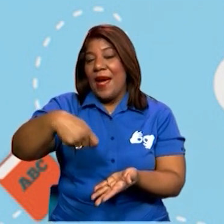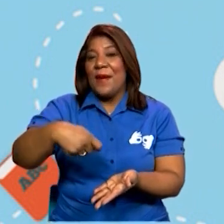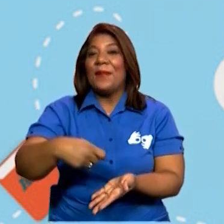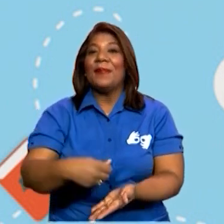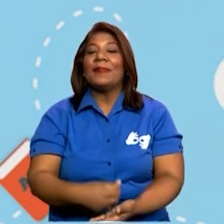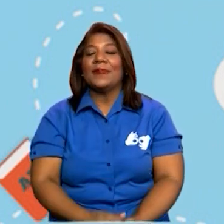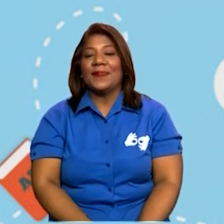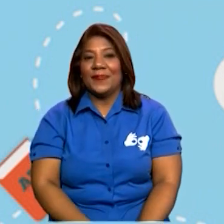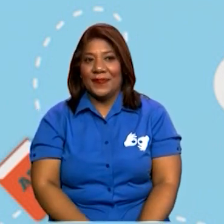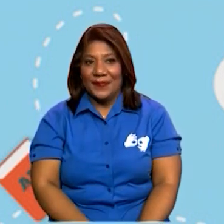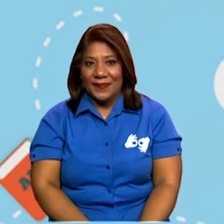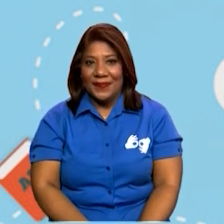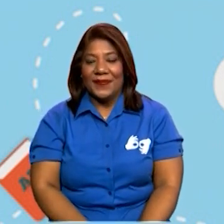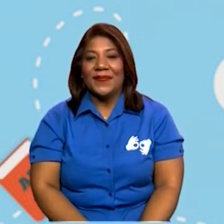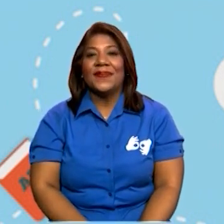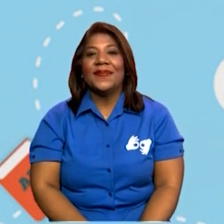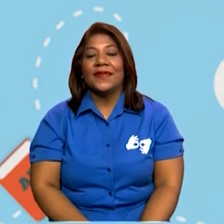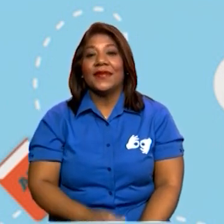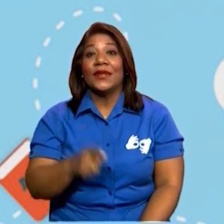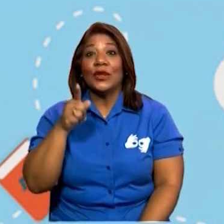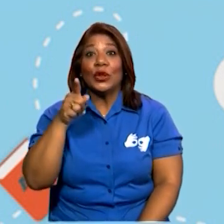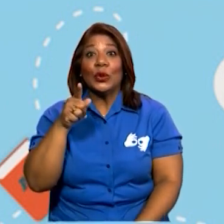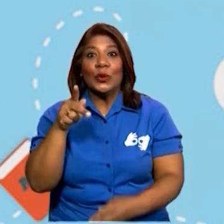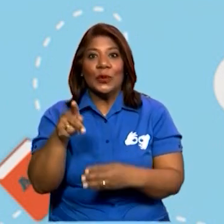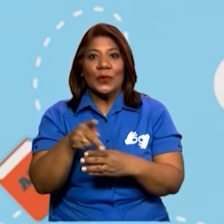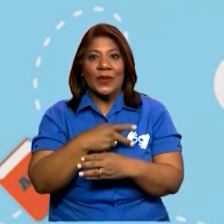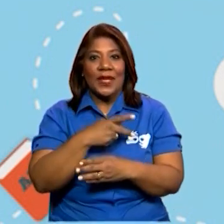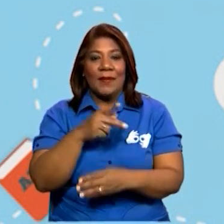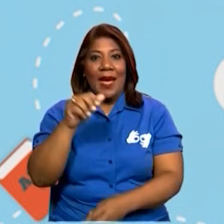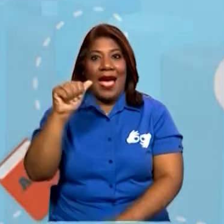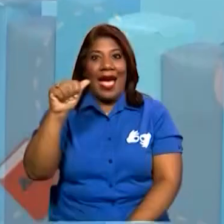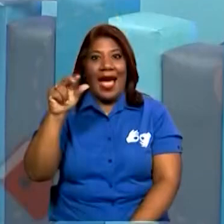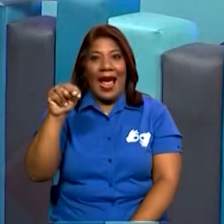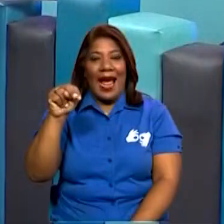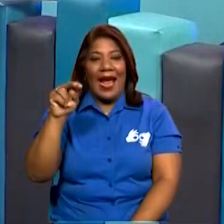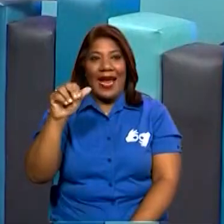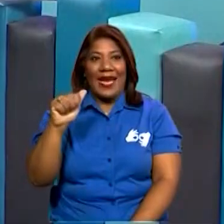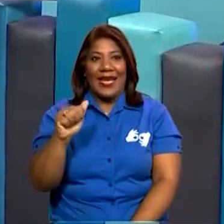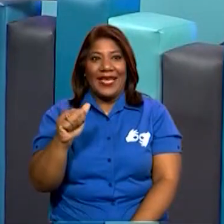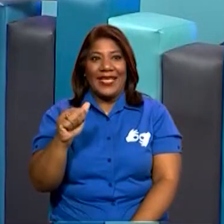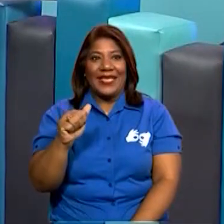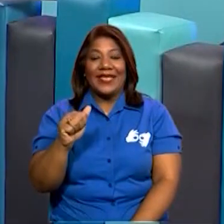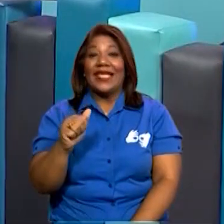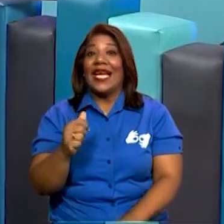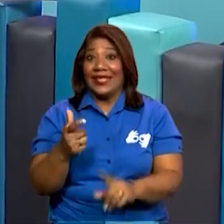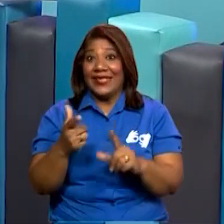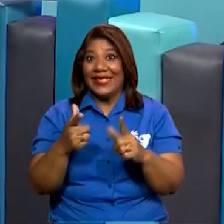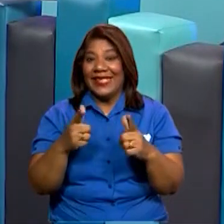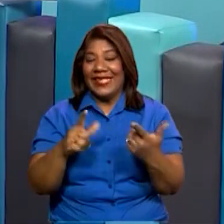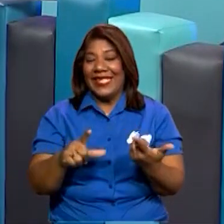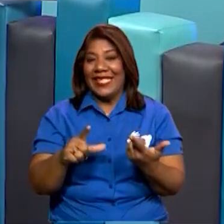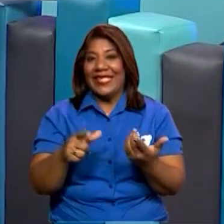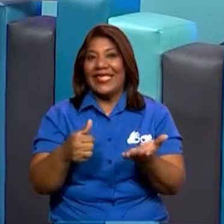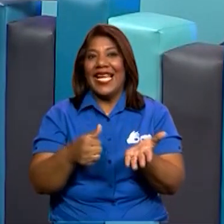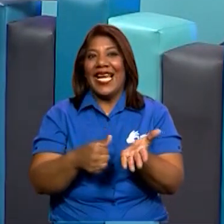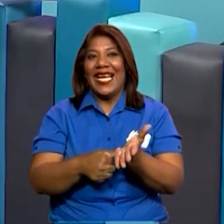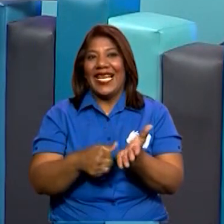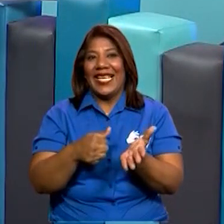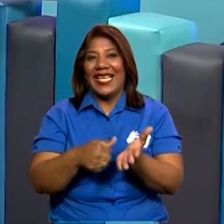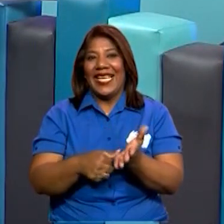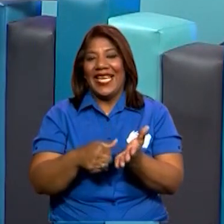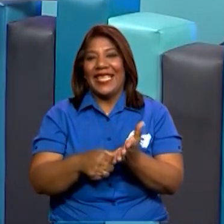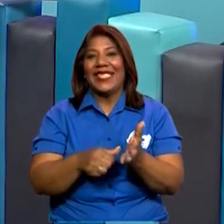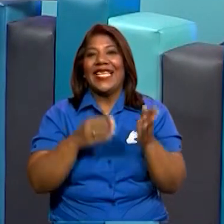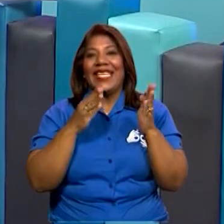la firma. Tu prima Ana en este caso. Muy bien, ya hemos entonces armado la carta en el